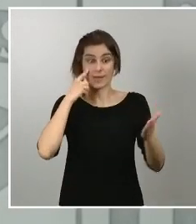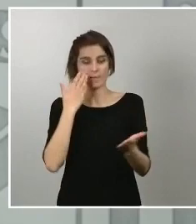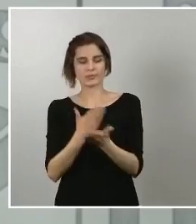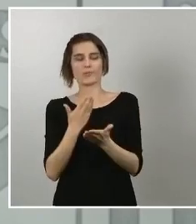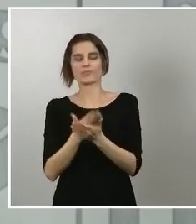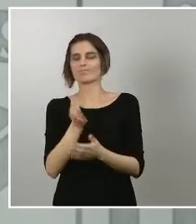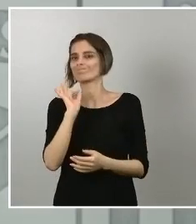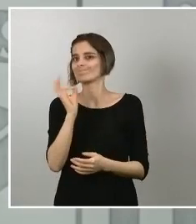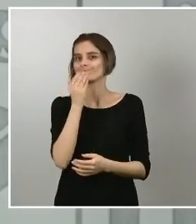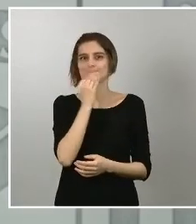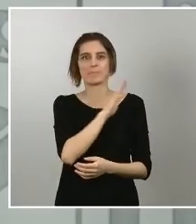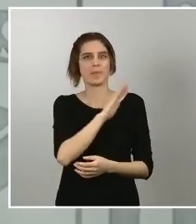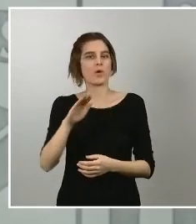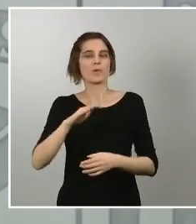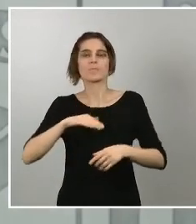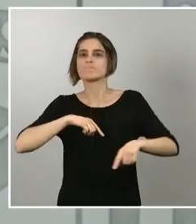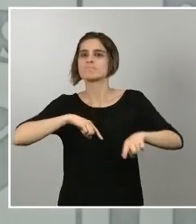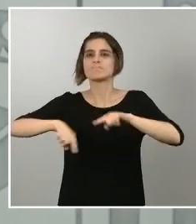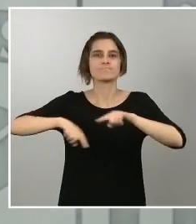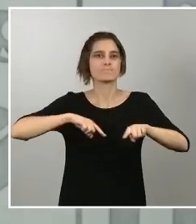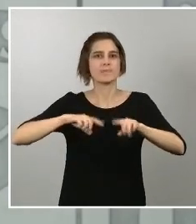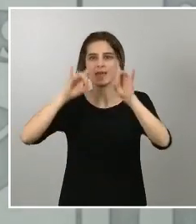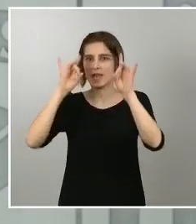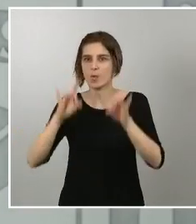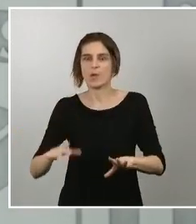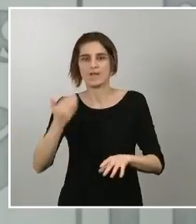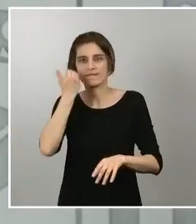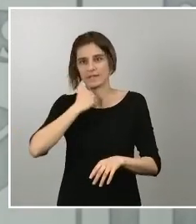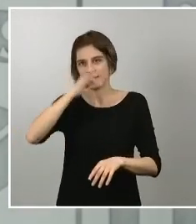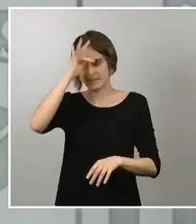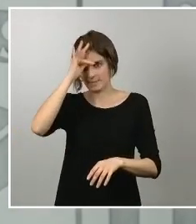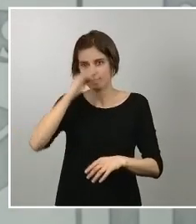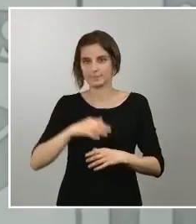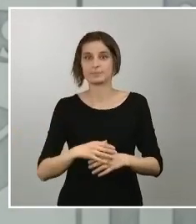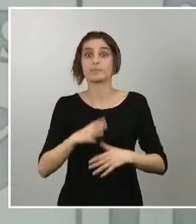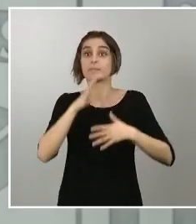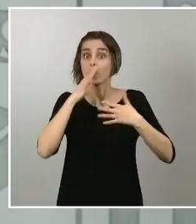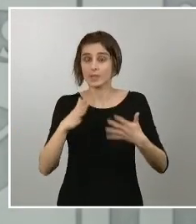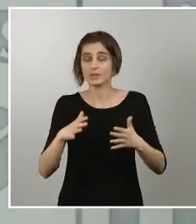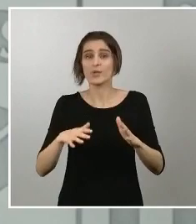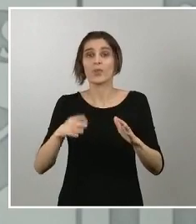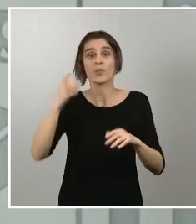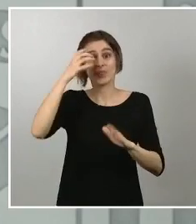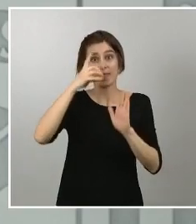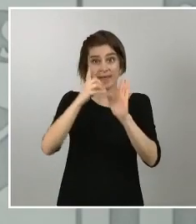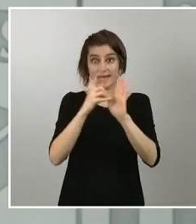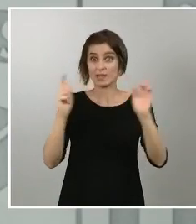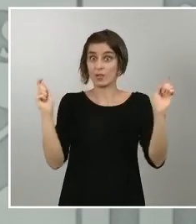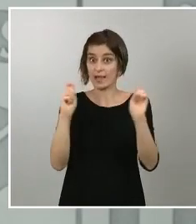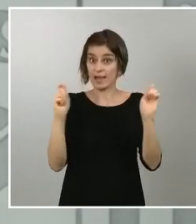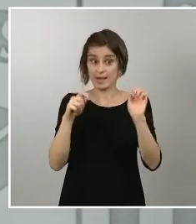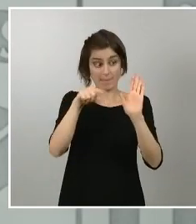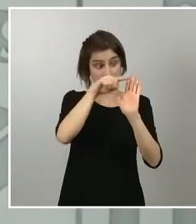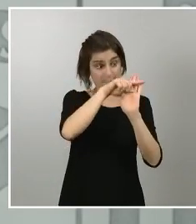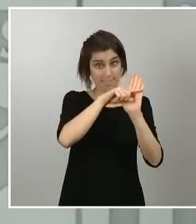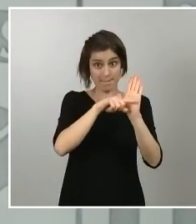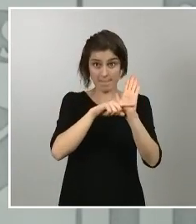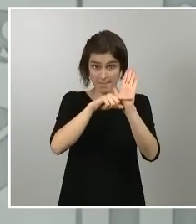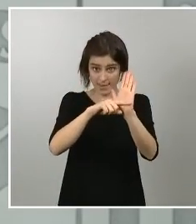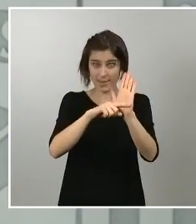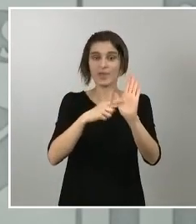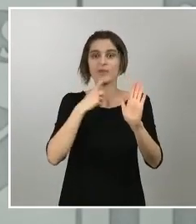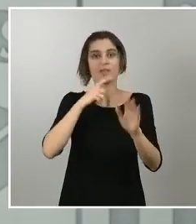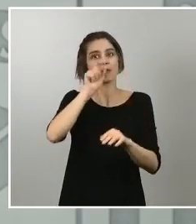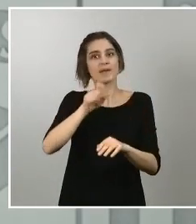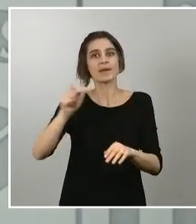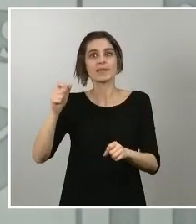momento es que aquello que ya estaba ordenado según el decreto de alarma de manera que los trabajadores no requerían una presencia